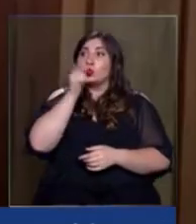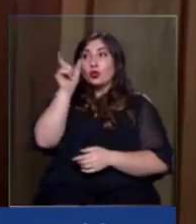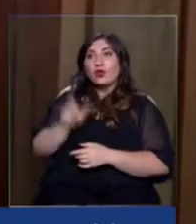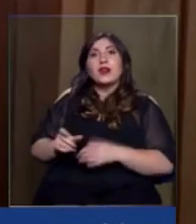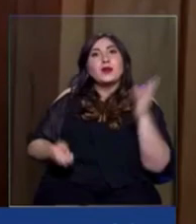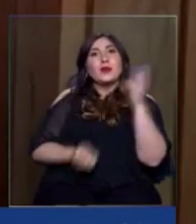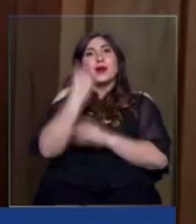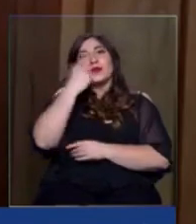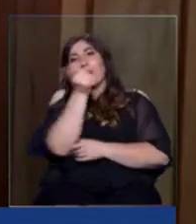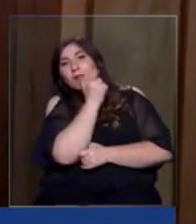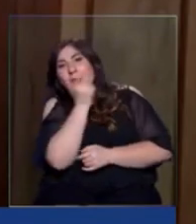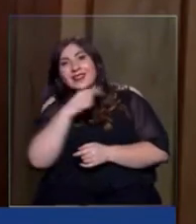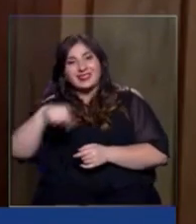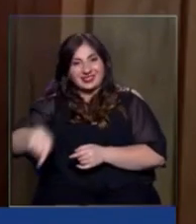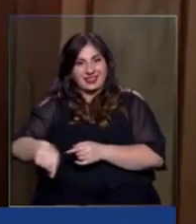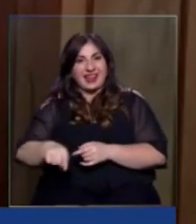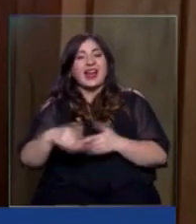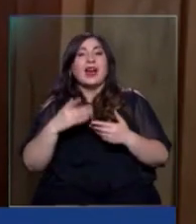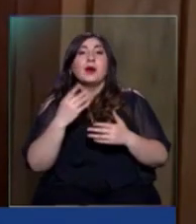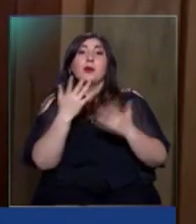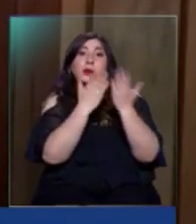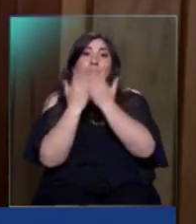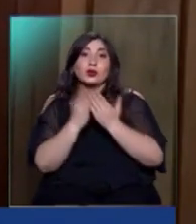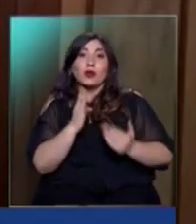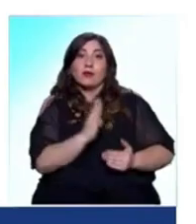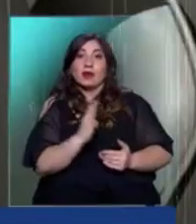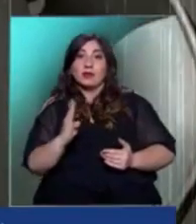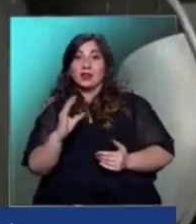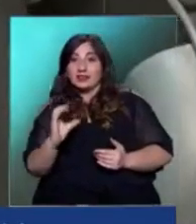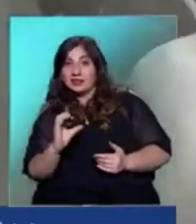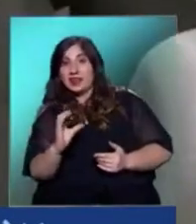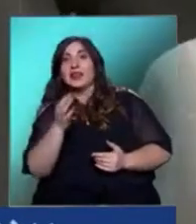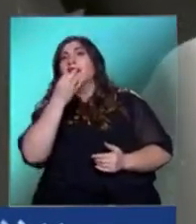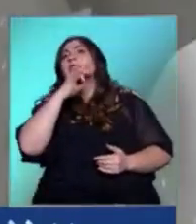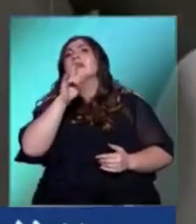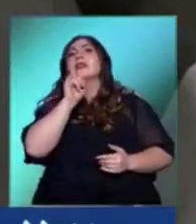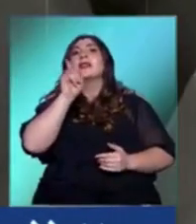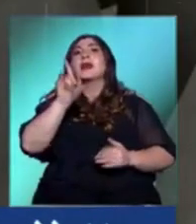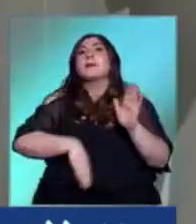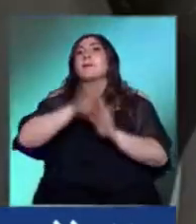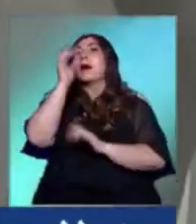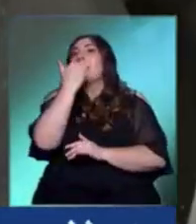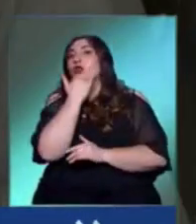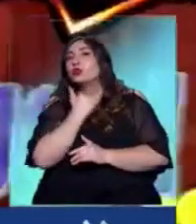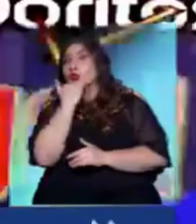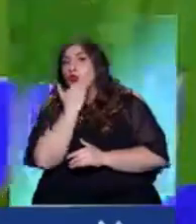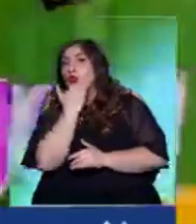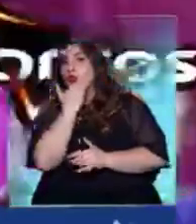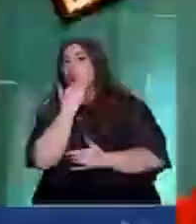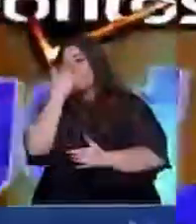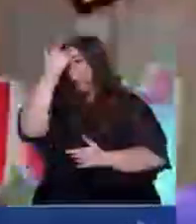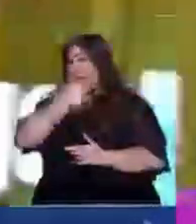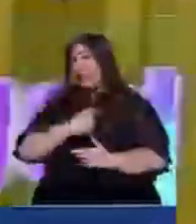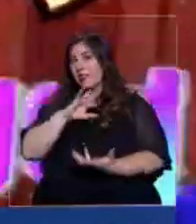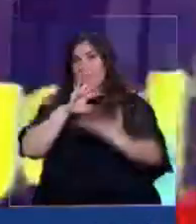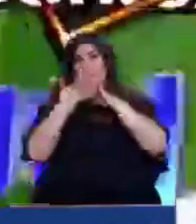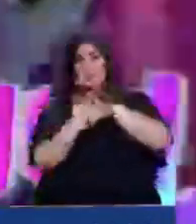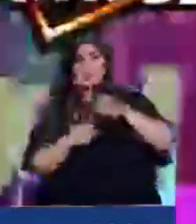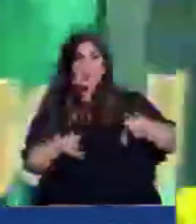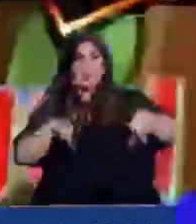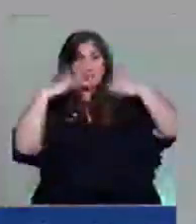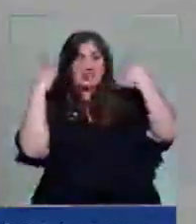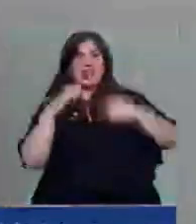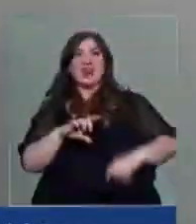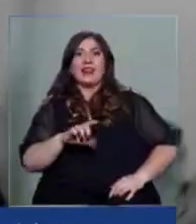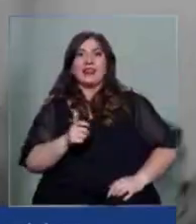humoristas de esta generación. Un estudio por la BBC estableció quiénes son los youtubers más populares del mundo y destacó al chileno